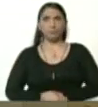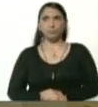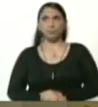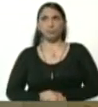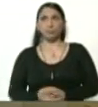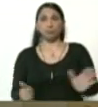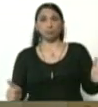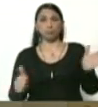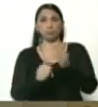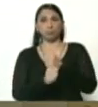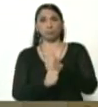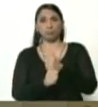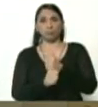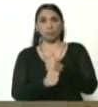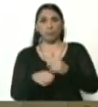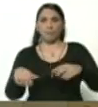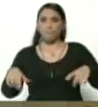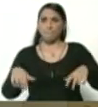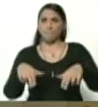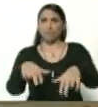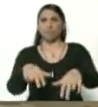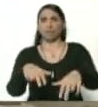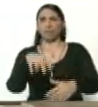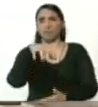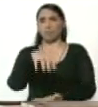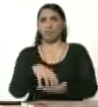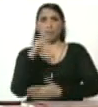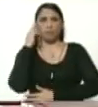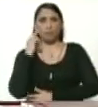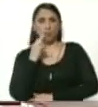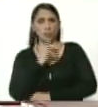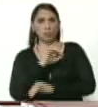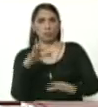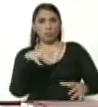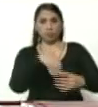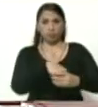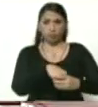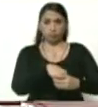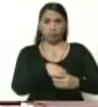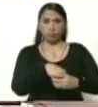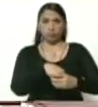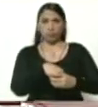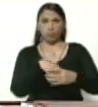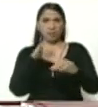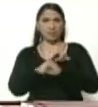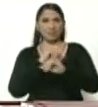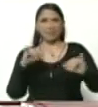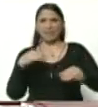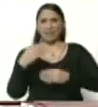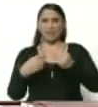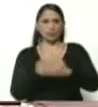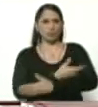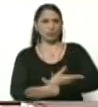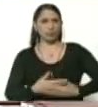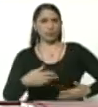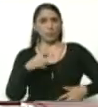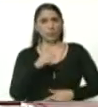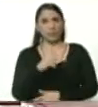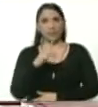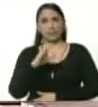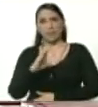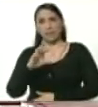en el PASI del Estado Bolívar. Estaba cumpliendo cuarentena y se le tomó la PCR dando positivo.